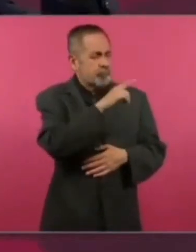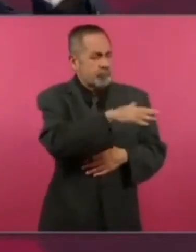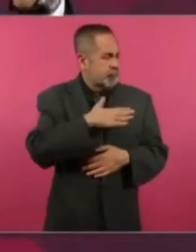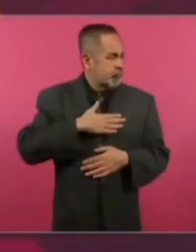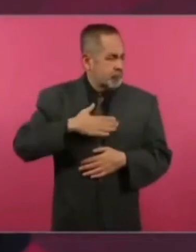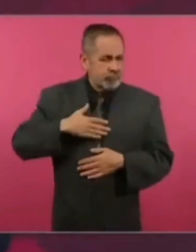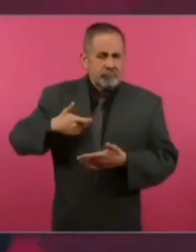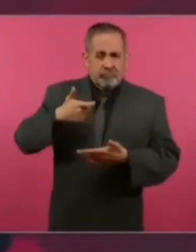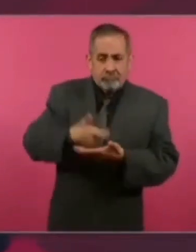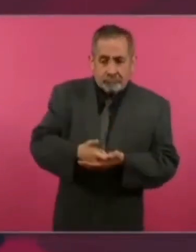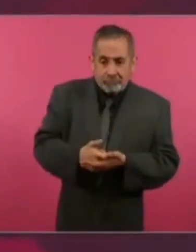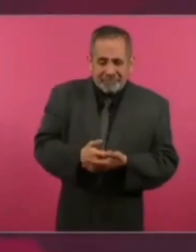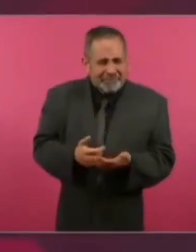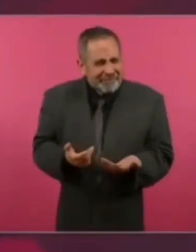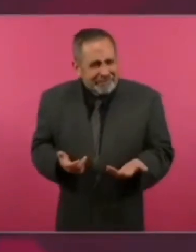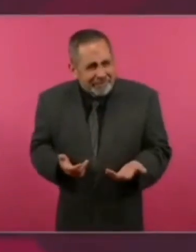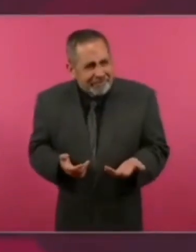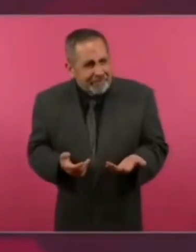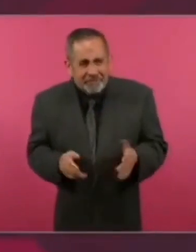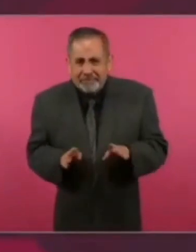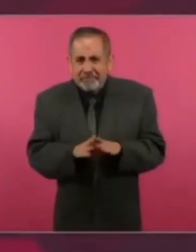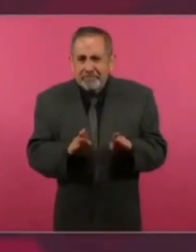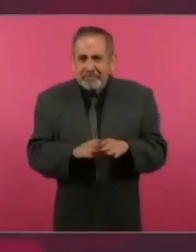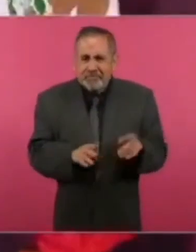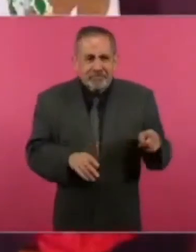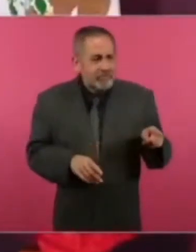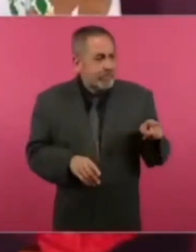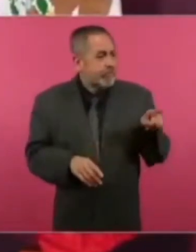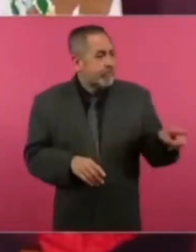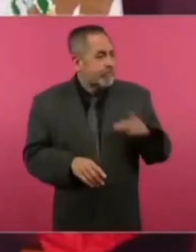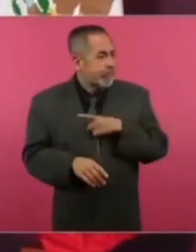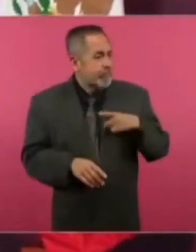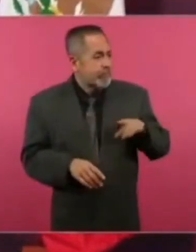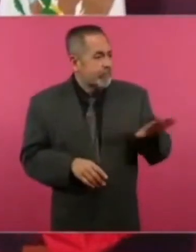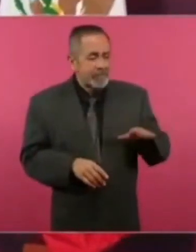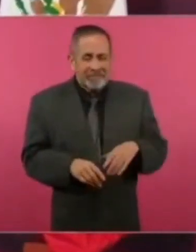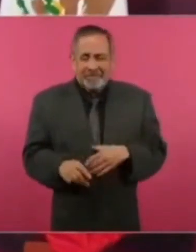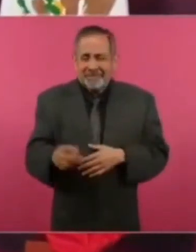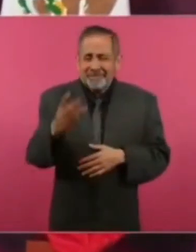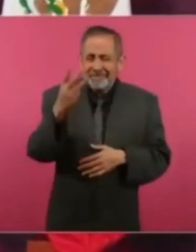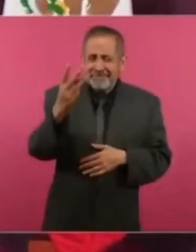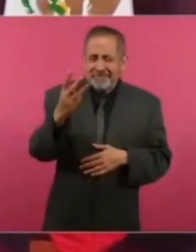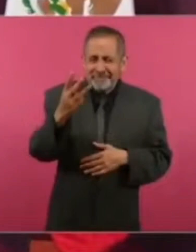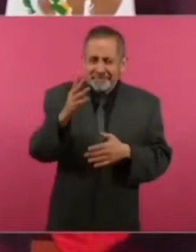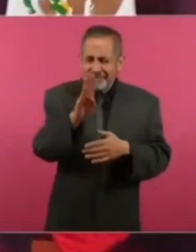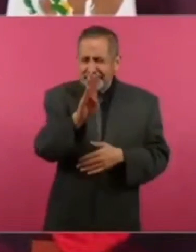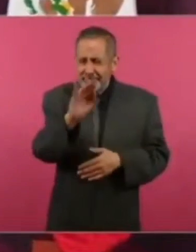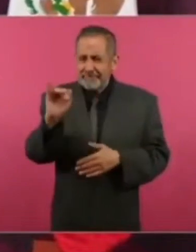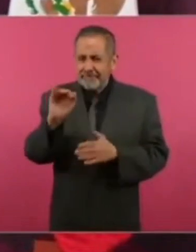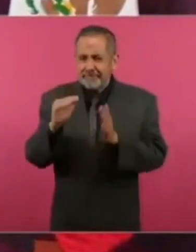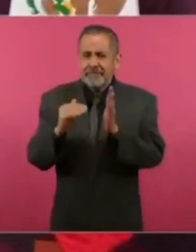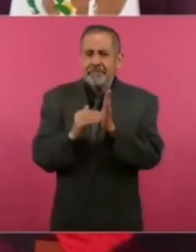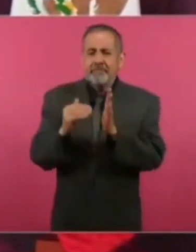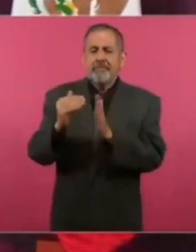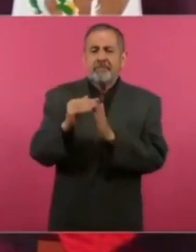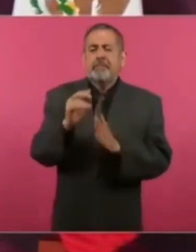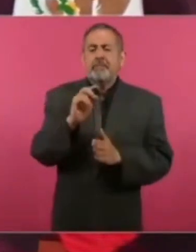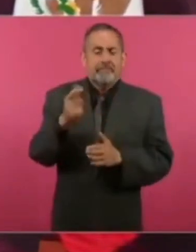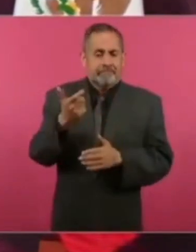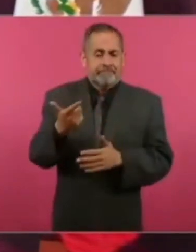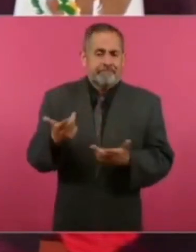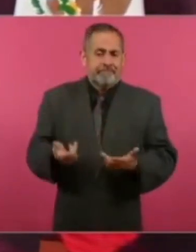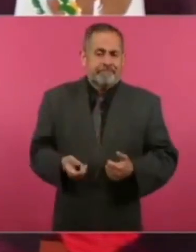deuda pública en deuda de todos tres billones de pesos todavía